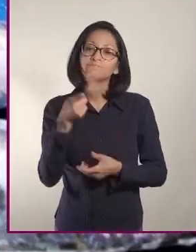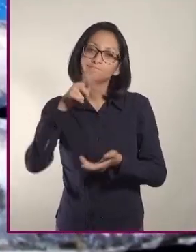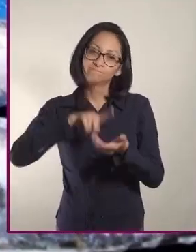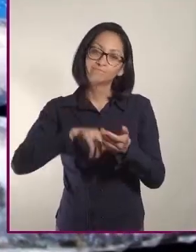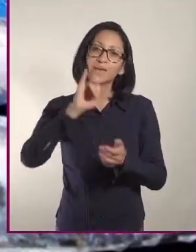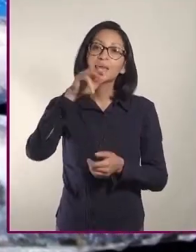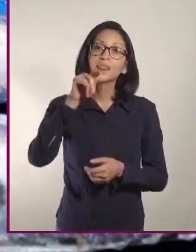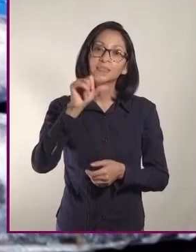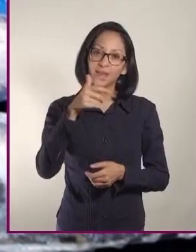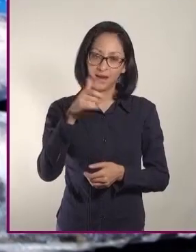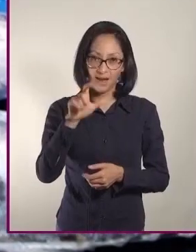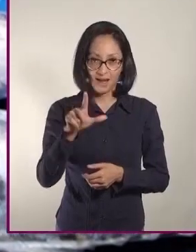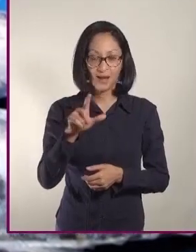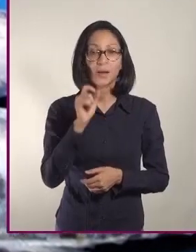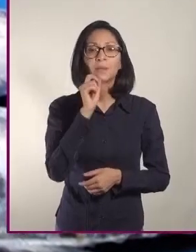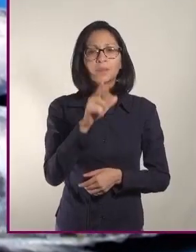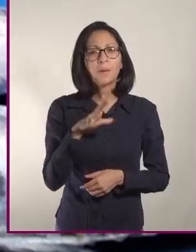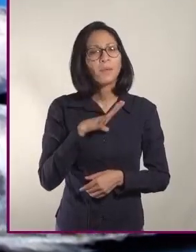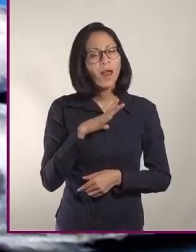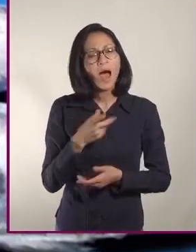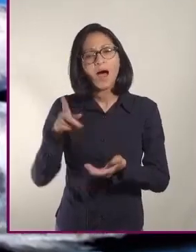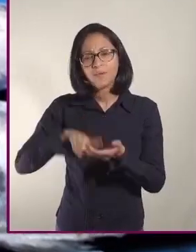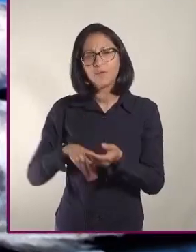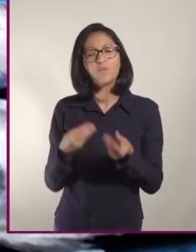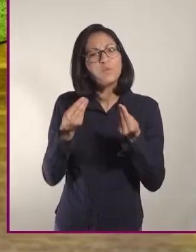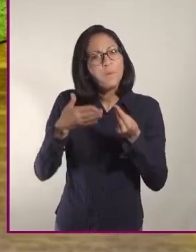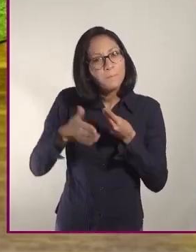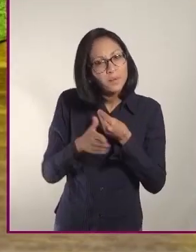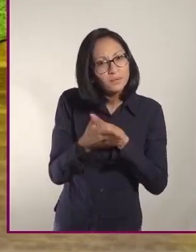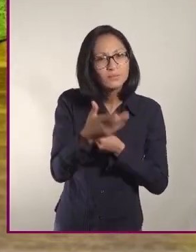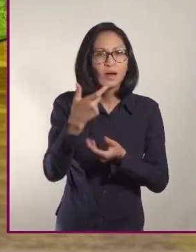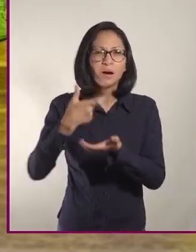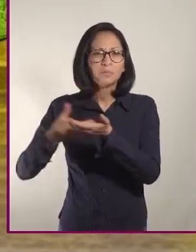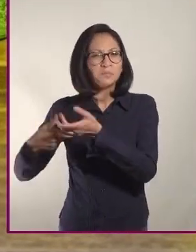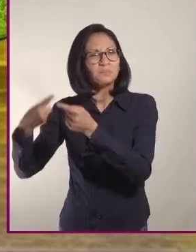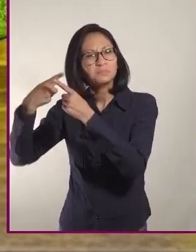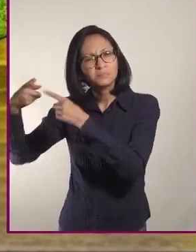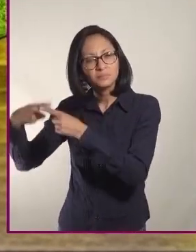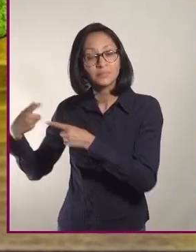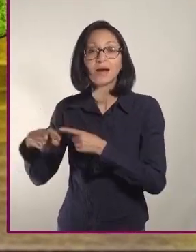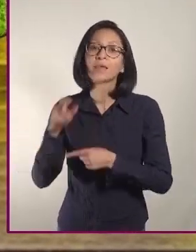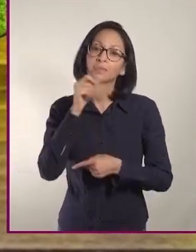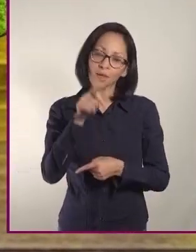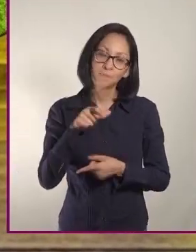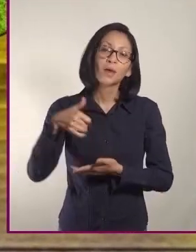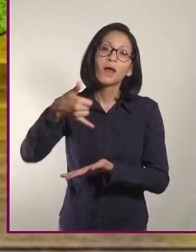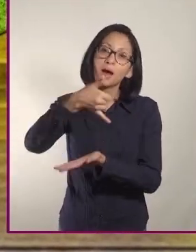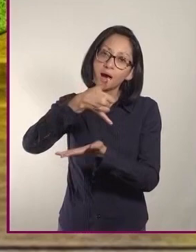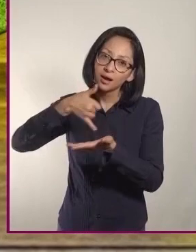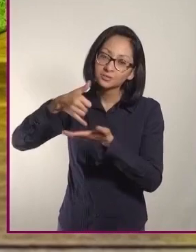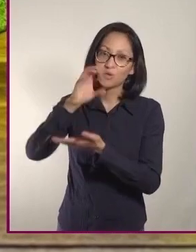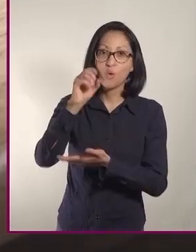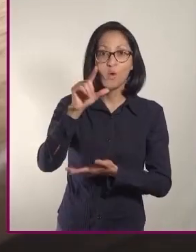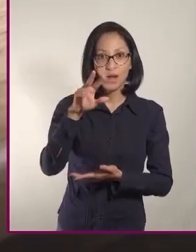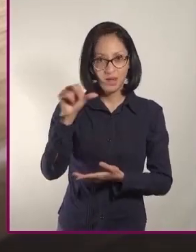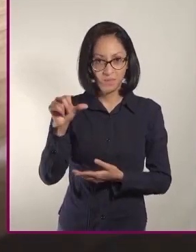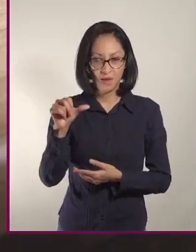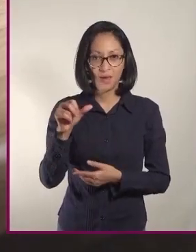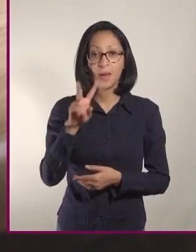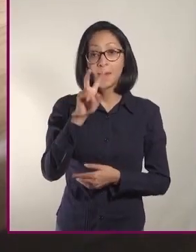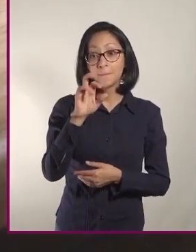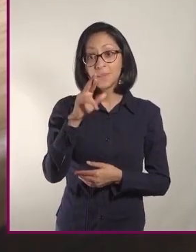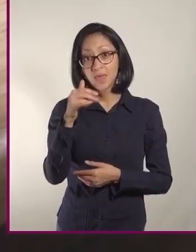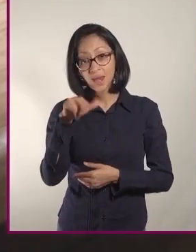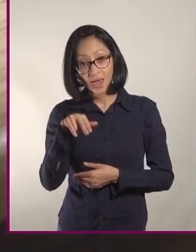su dieta platillos habituales con muchos pescados y mariscos y suelen sazonar con aceite de oliva virgen y extra virgen. Mucho